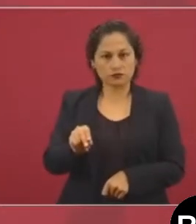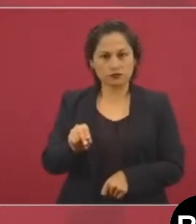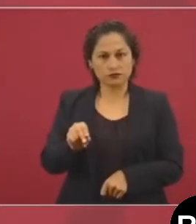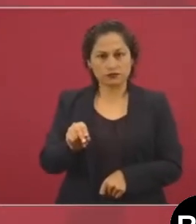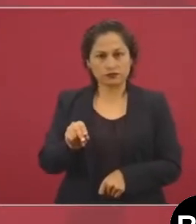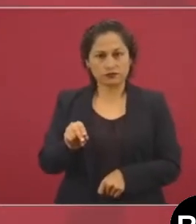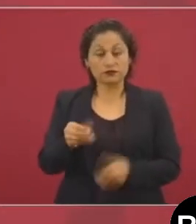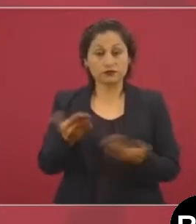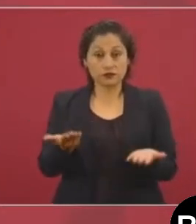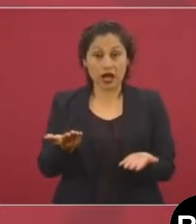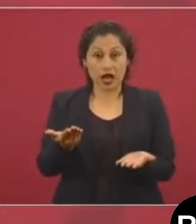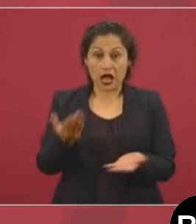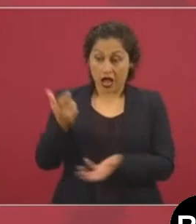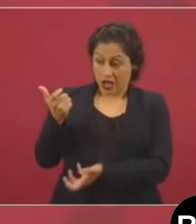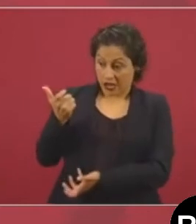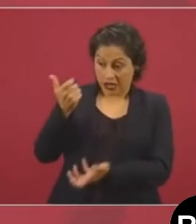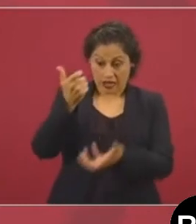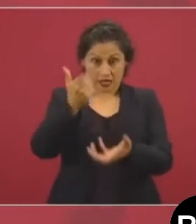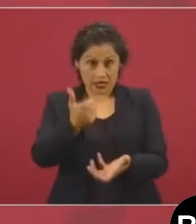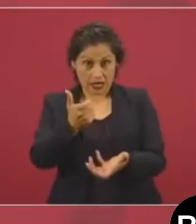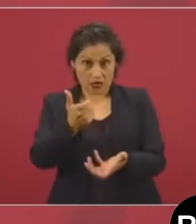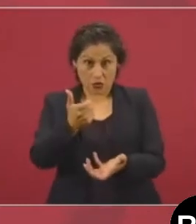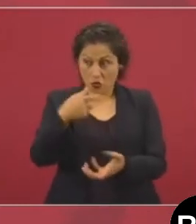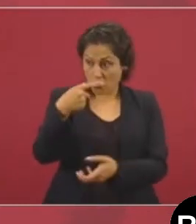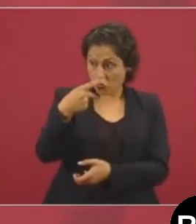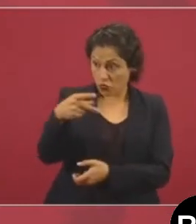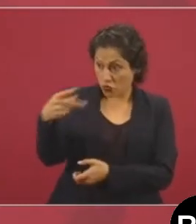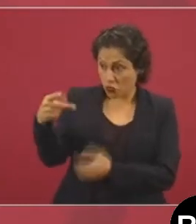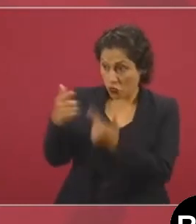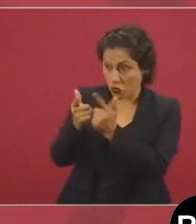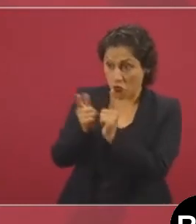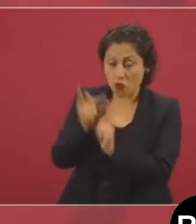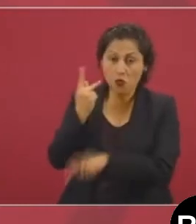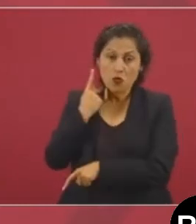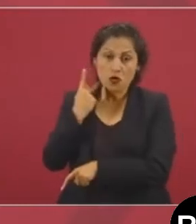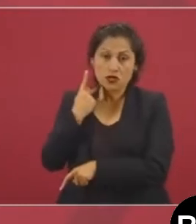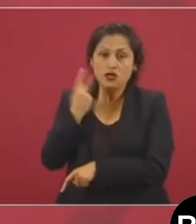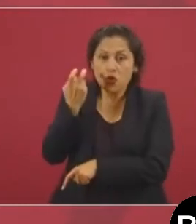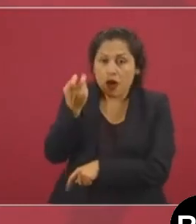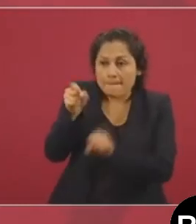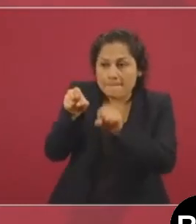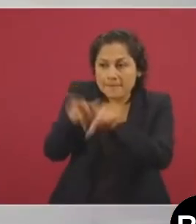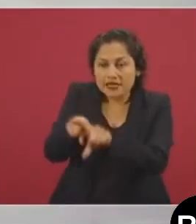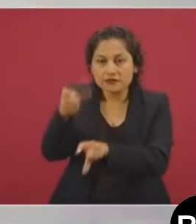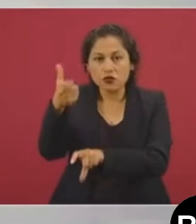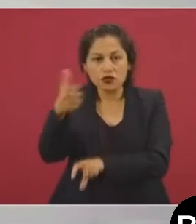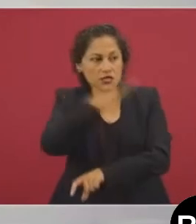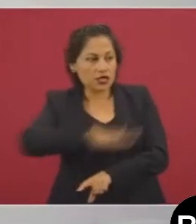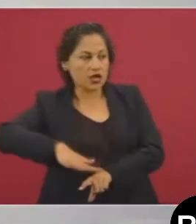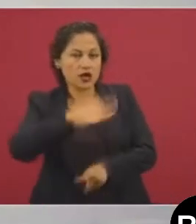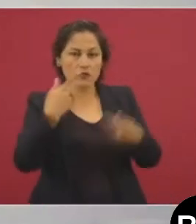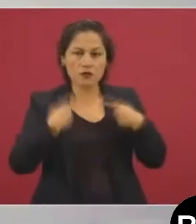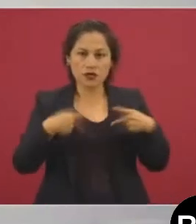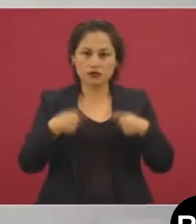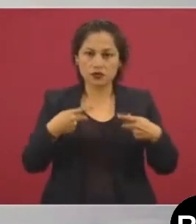del presupuesto, que es dinero de todo el pueblo, para beneficiar a partidos,